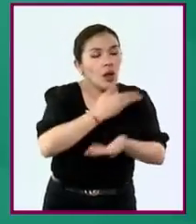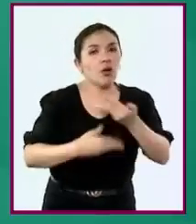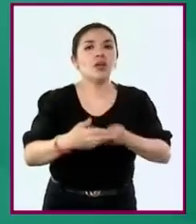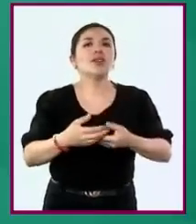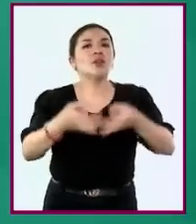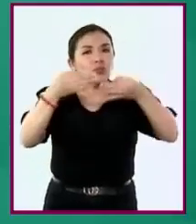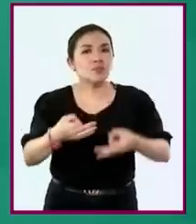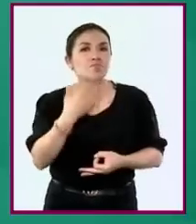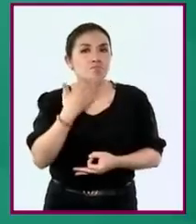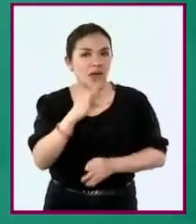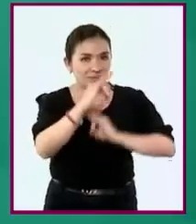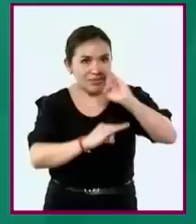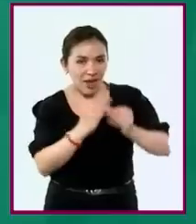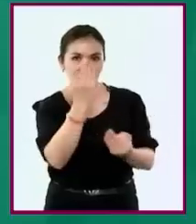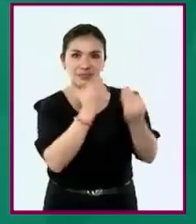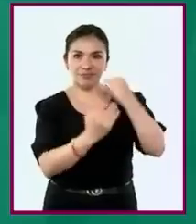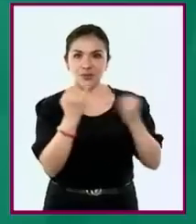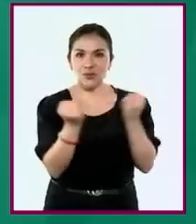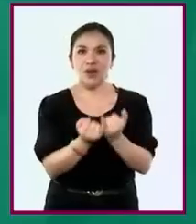y trato digno.